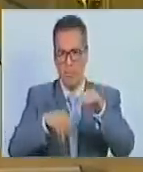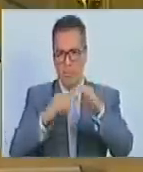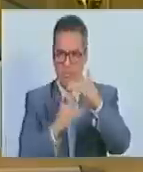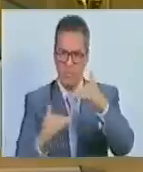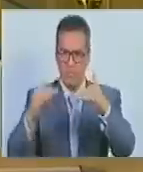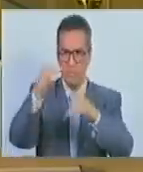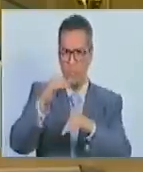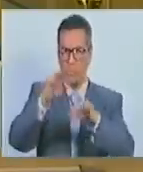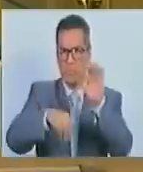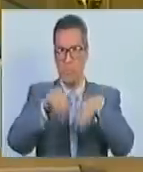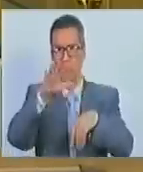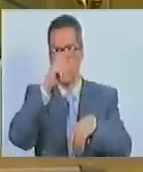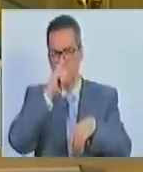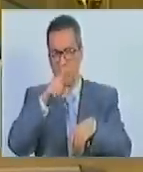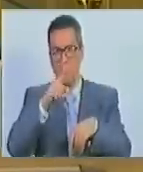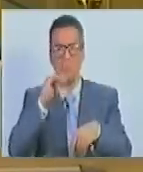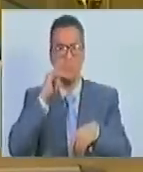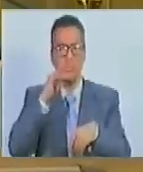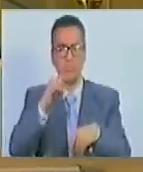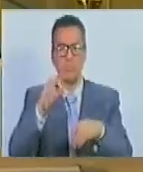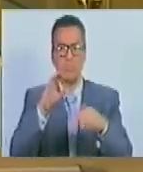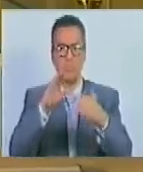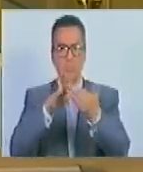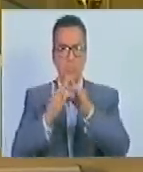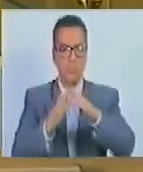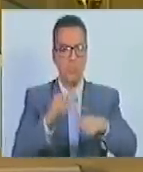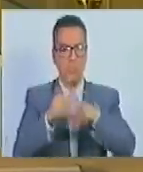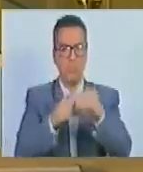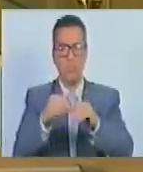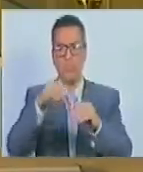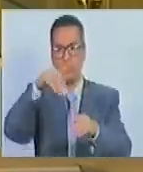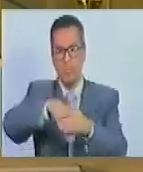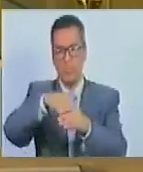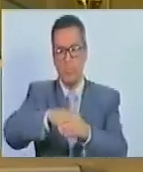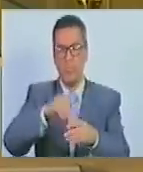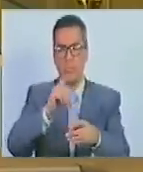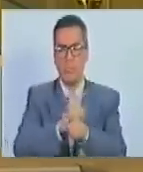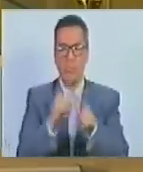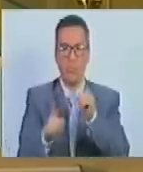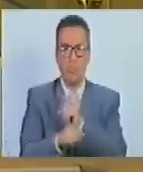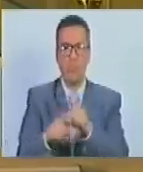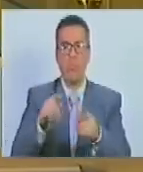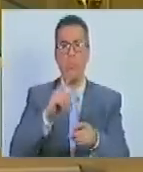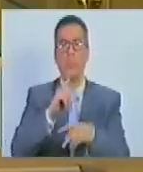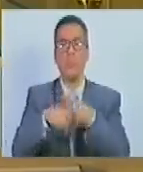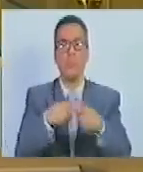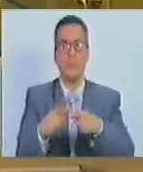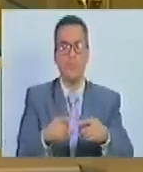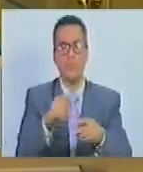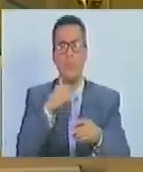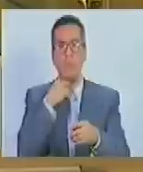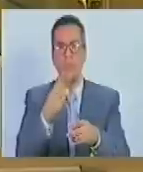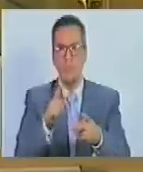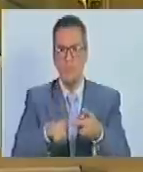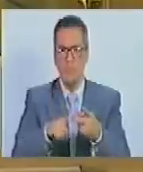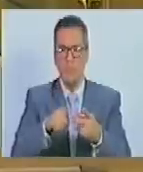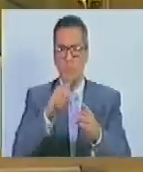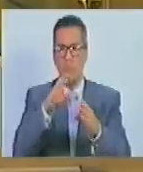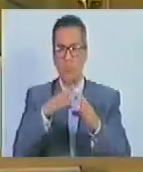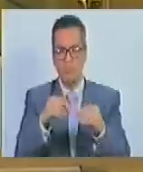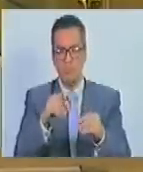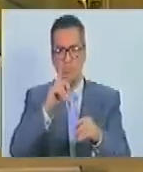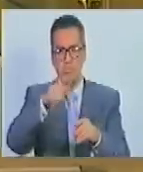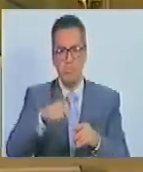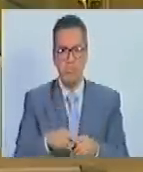Dos, informar a la comunidad todo lo relativo a la elección, reelección o revocatoria de las voceras o voceros del Consejo Comunal,